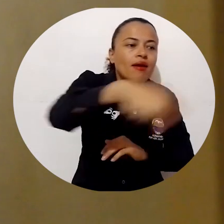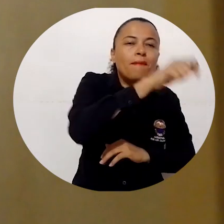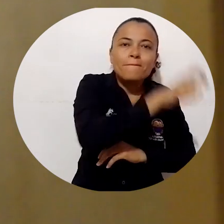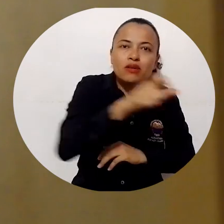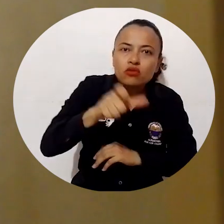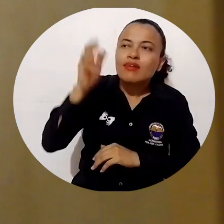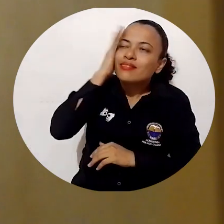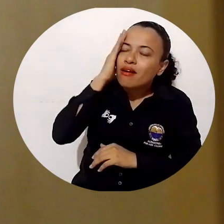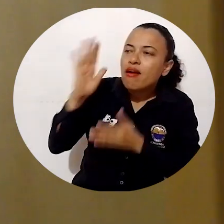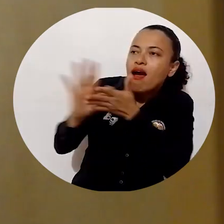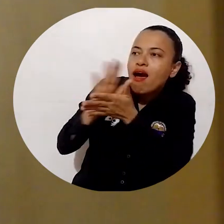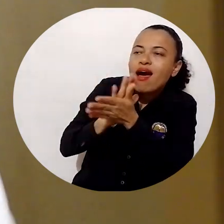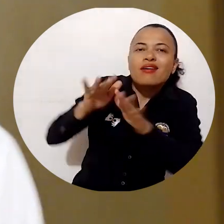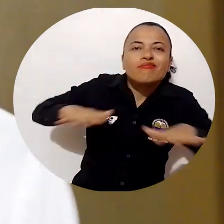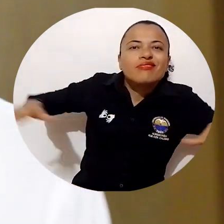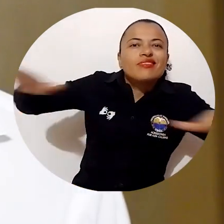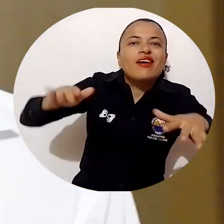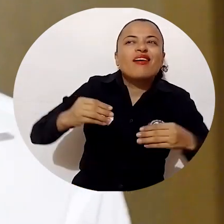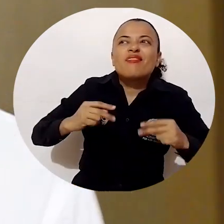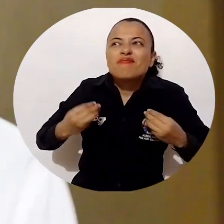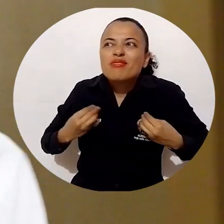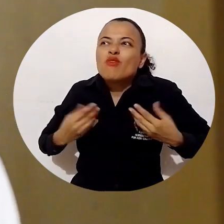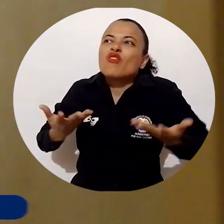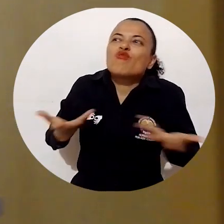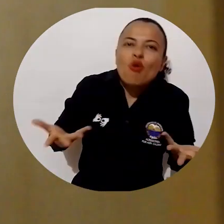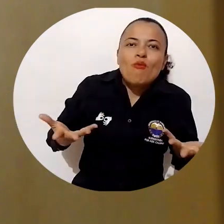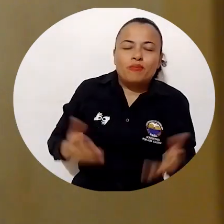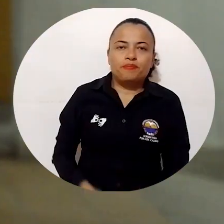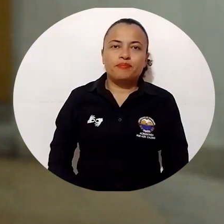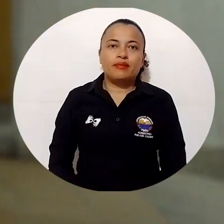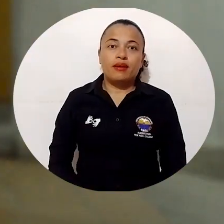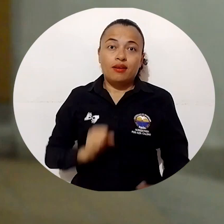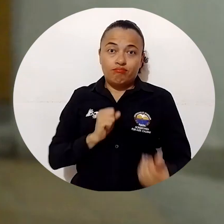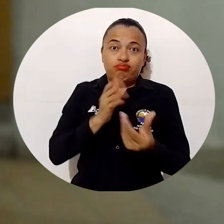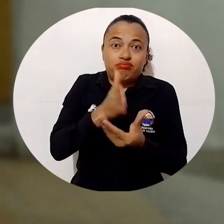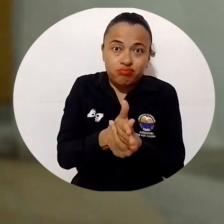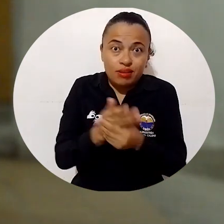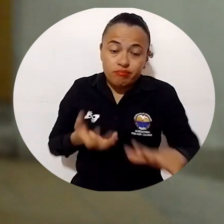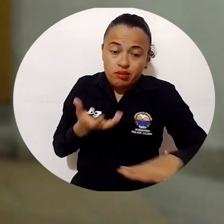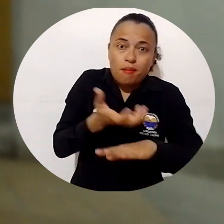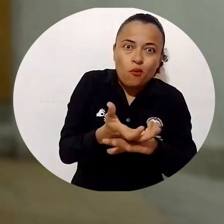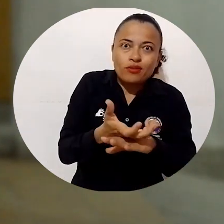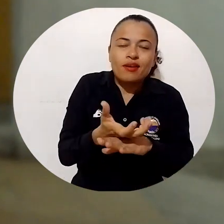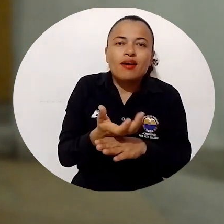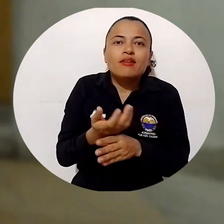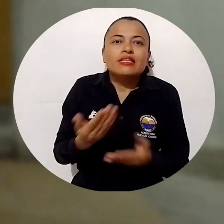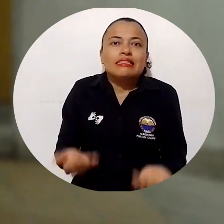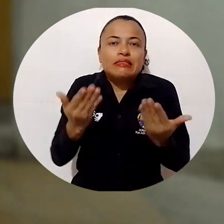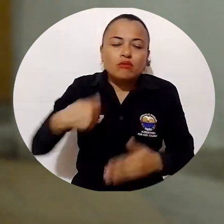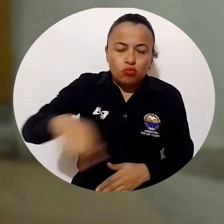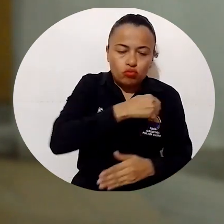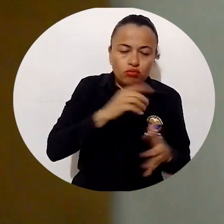necesita escuchar y saber respecto a la tierra que nos pertenece a nosotros. Este documental aporta muchísimo porque nos hace